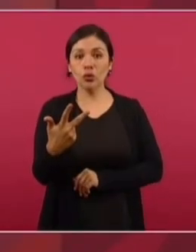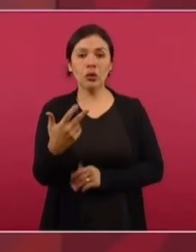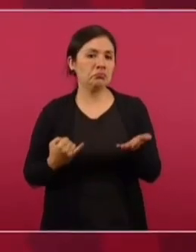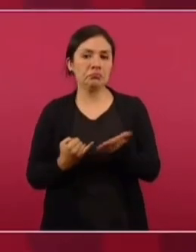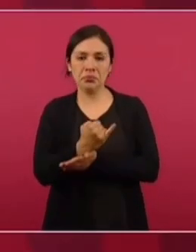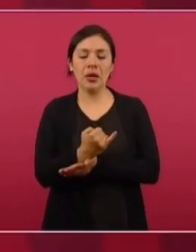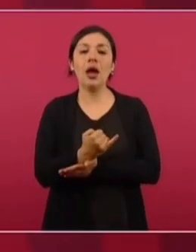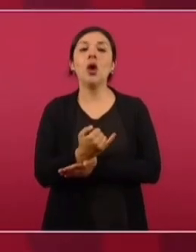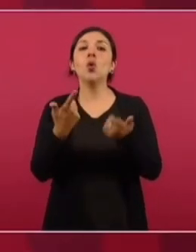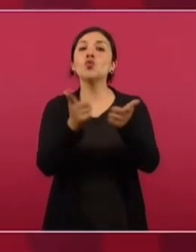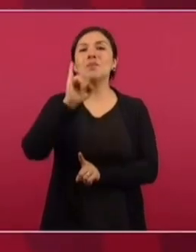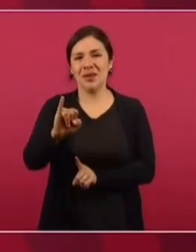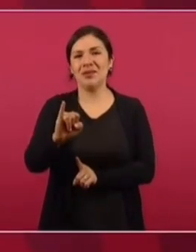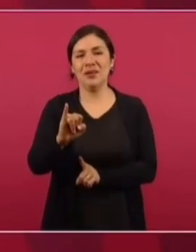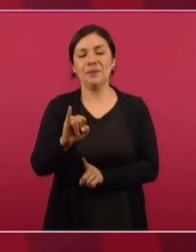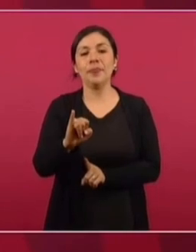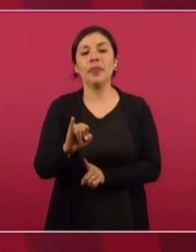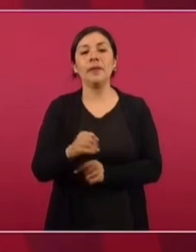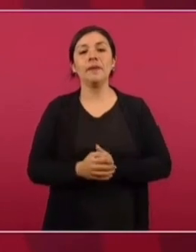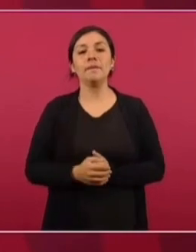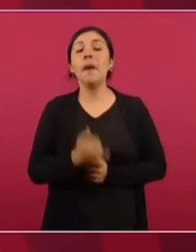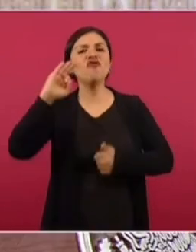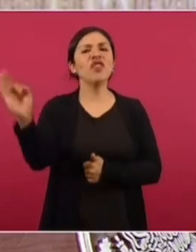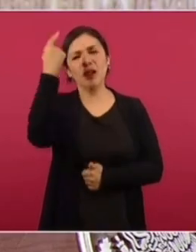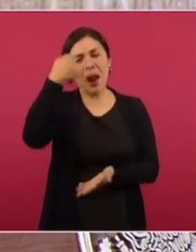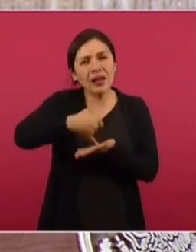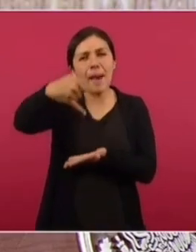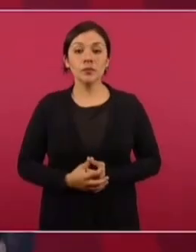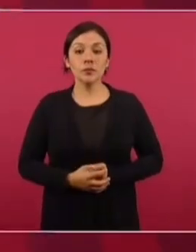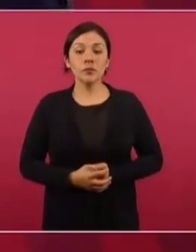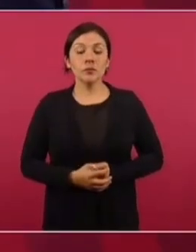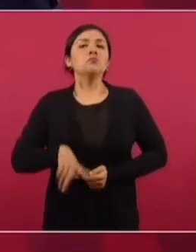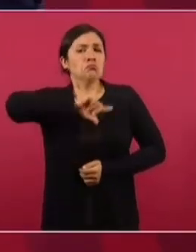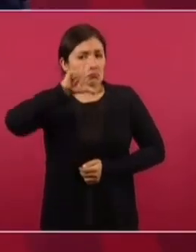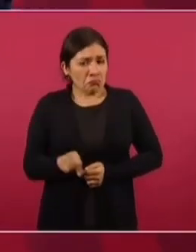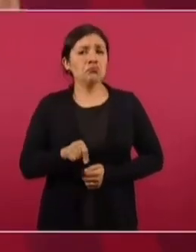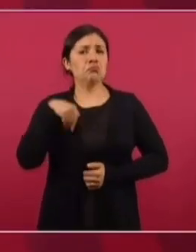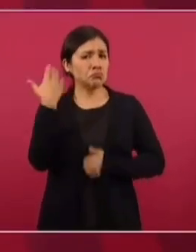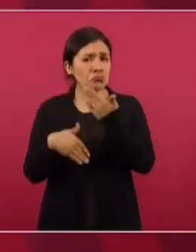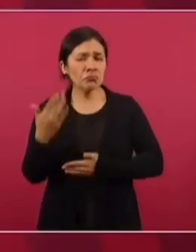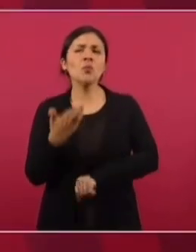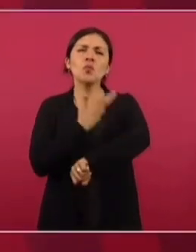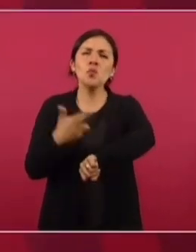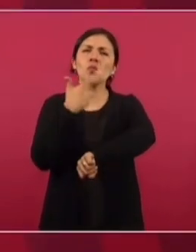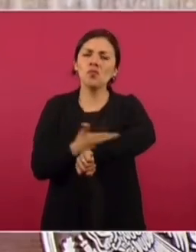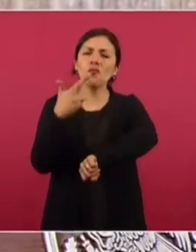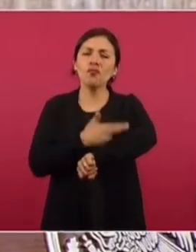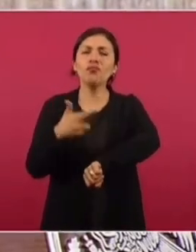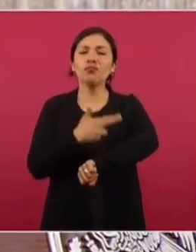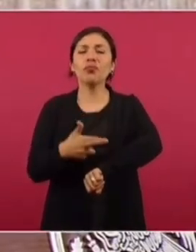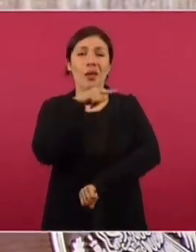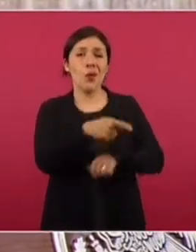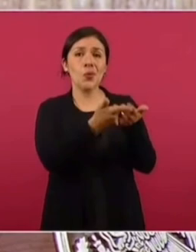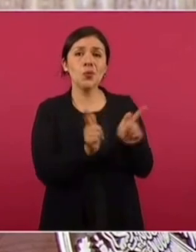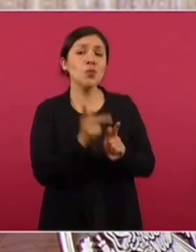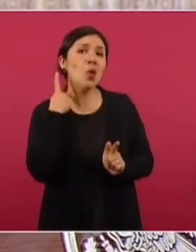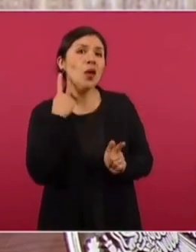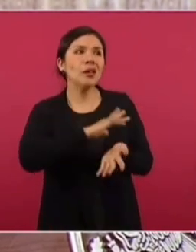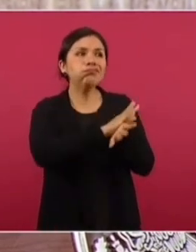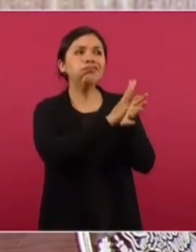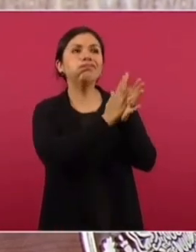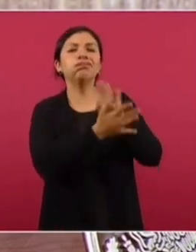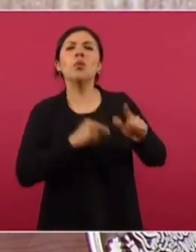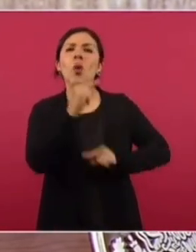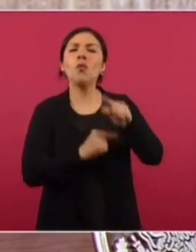en el Partido de la Revolución Mexicana. Y ahí surge la CNC, surge la CTM. Luego, son procesos, ese partido va perdiendo